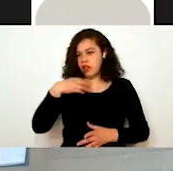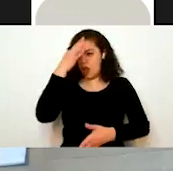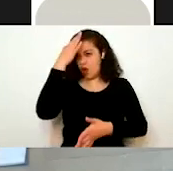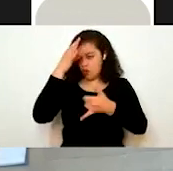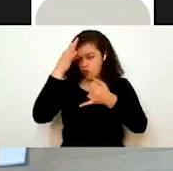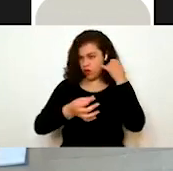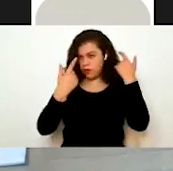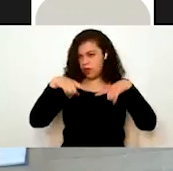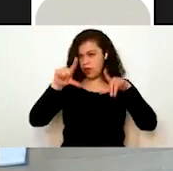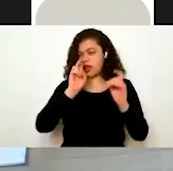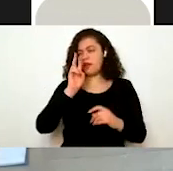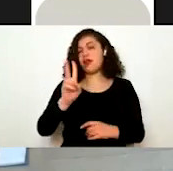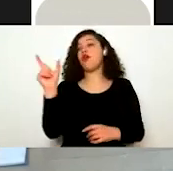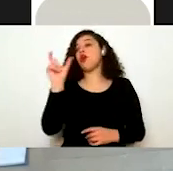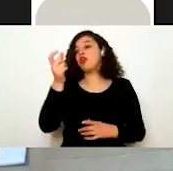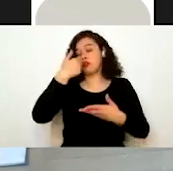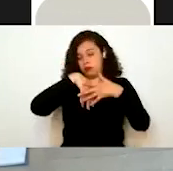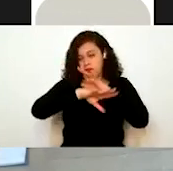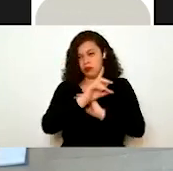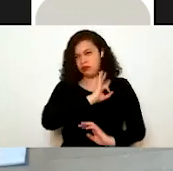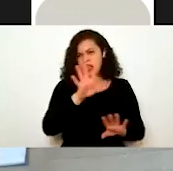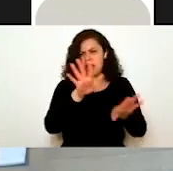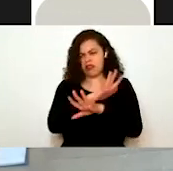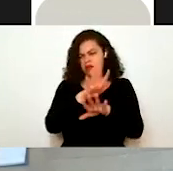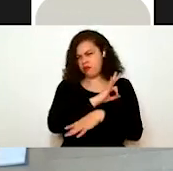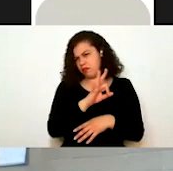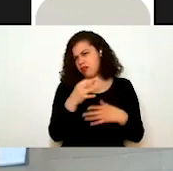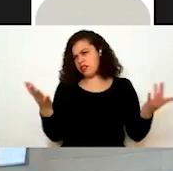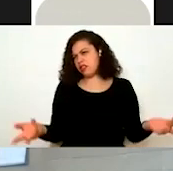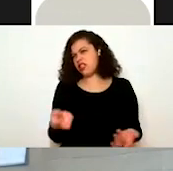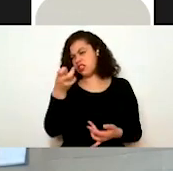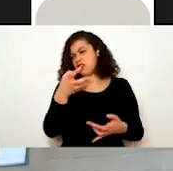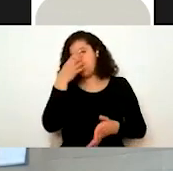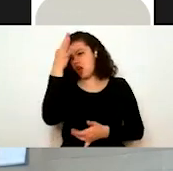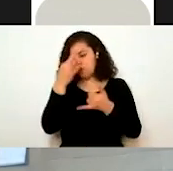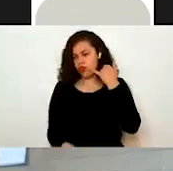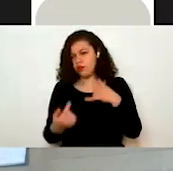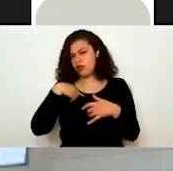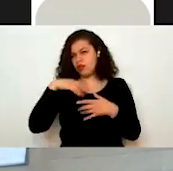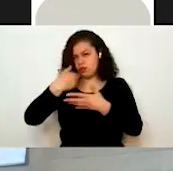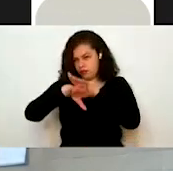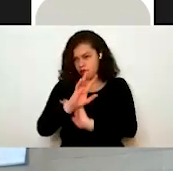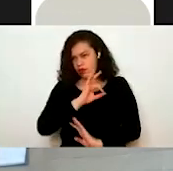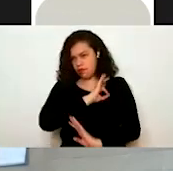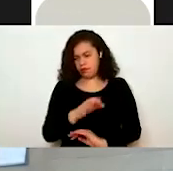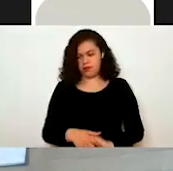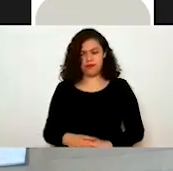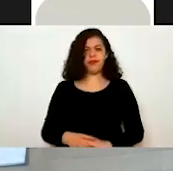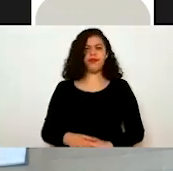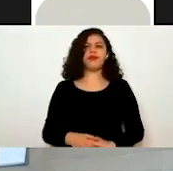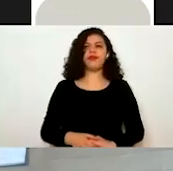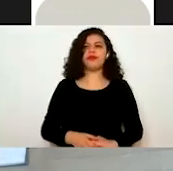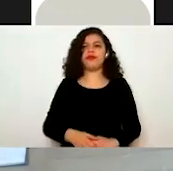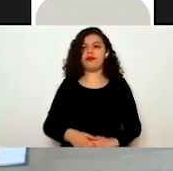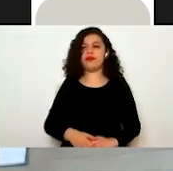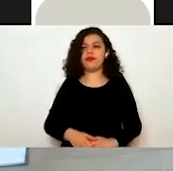pantalla, cuando ustedes ingresan, puede cambiar porque, bueno, es la última pantalla en que nosotros estuvimos viendo,